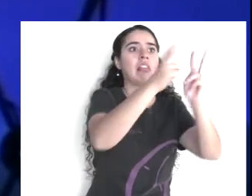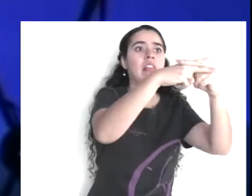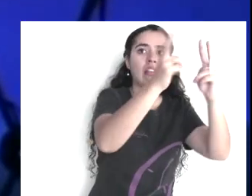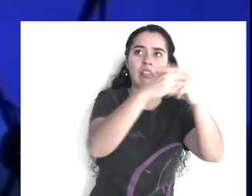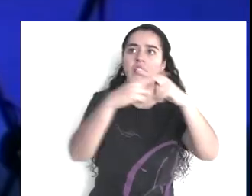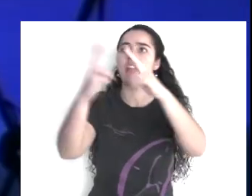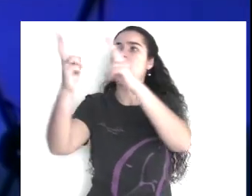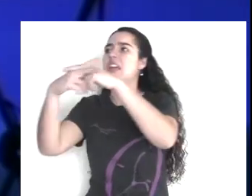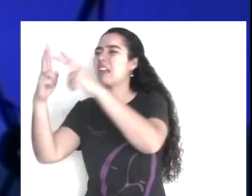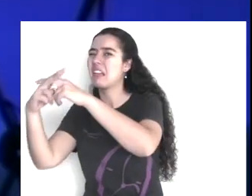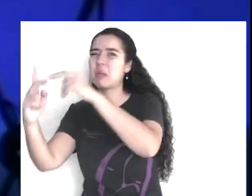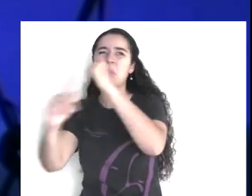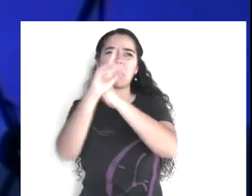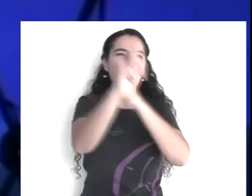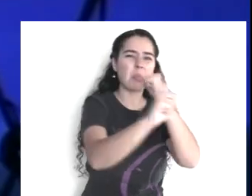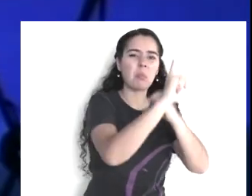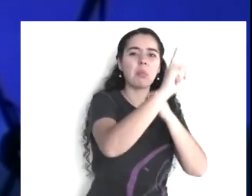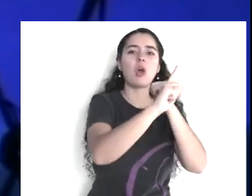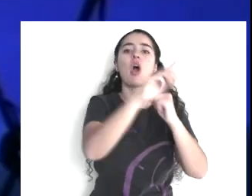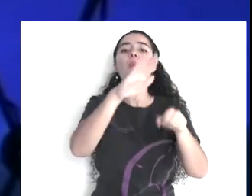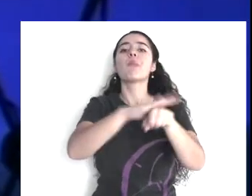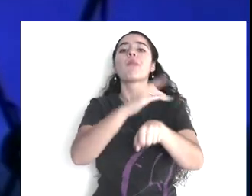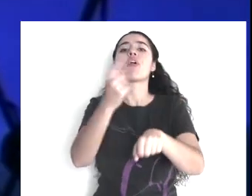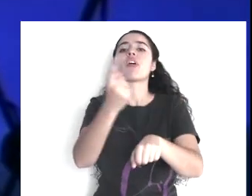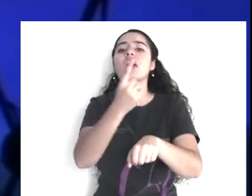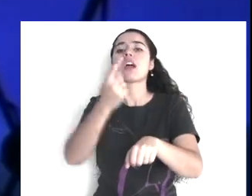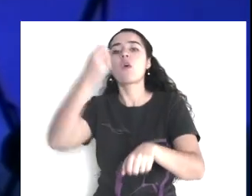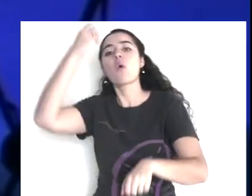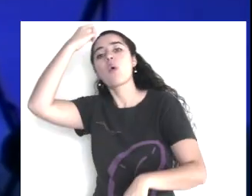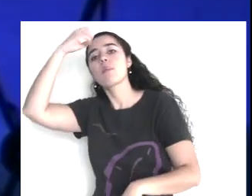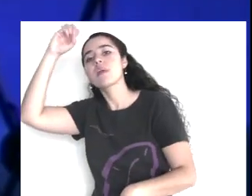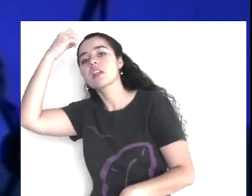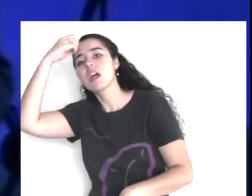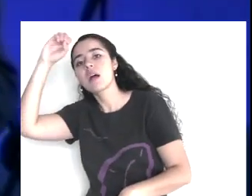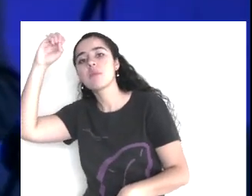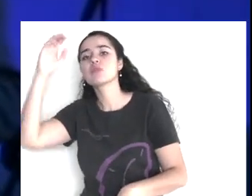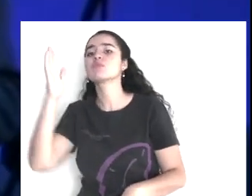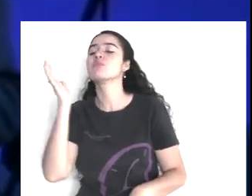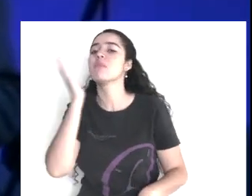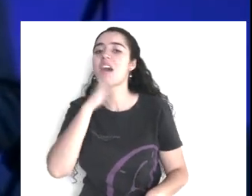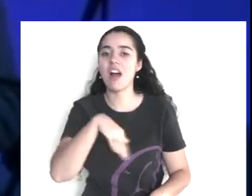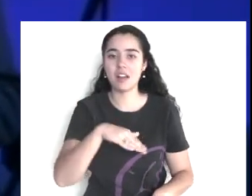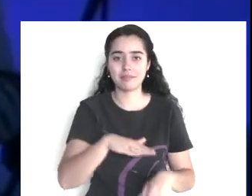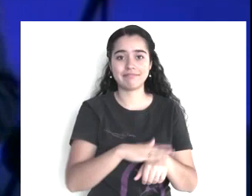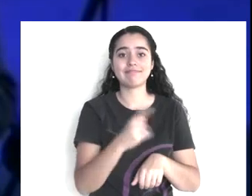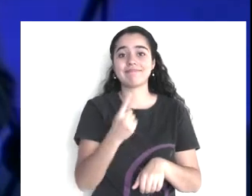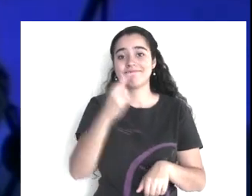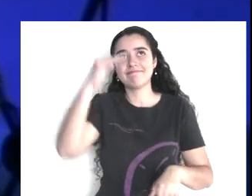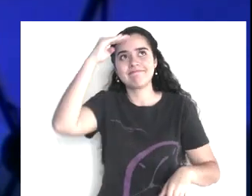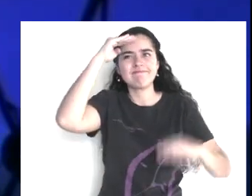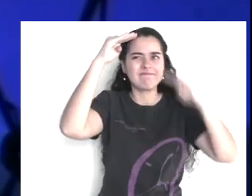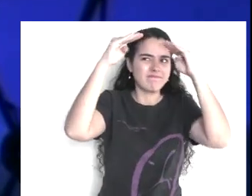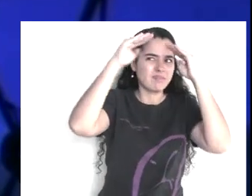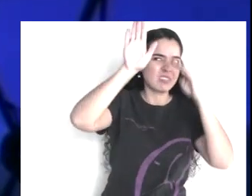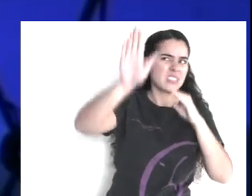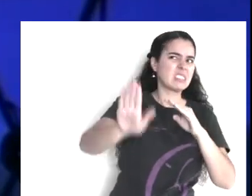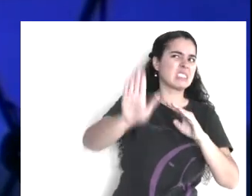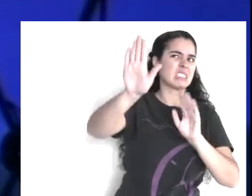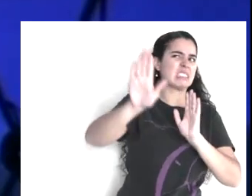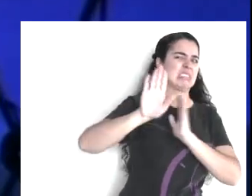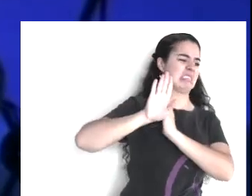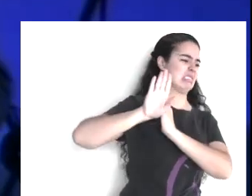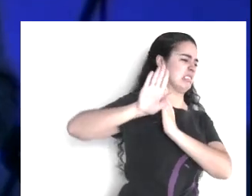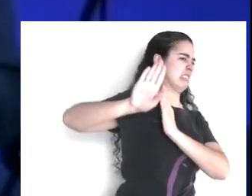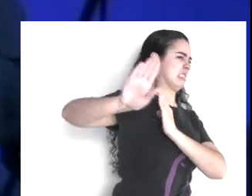prójimo, son por malos entendidos, son por opiniones, y juicios, sin sustento, por simplemente, por las apariencias,